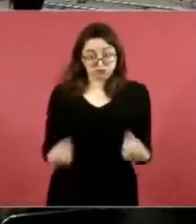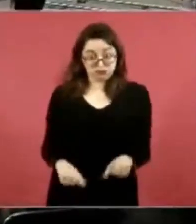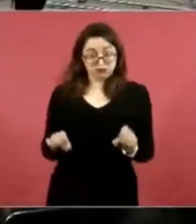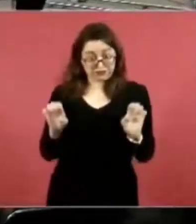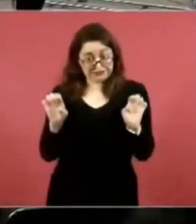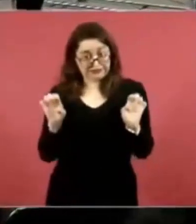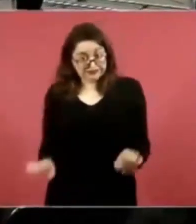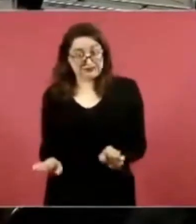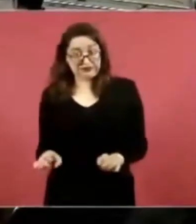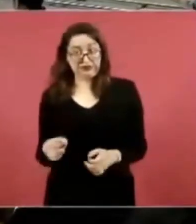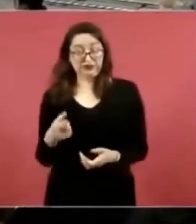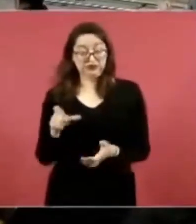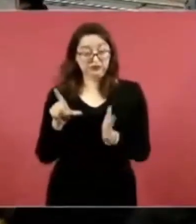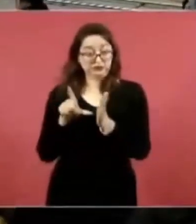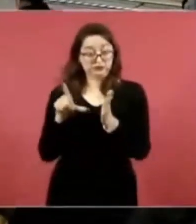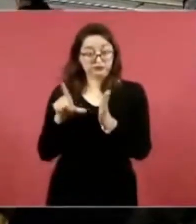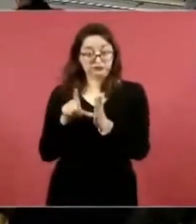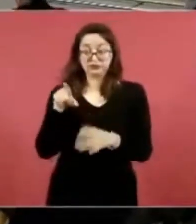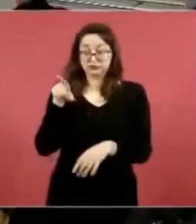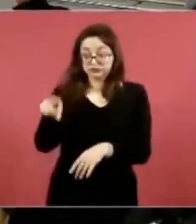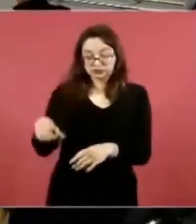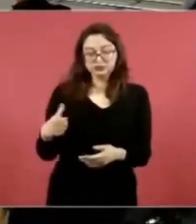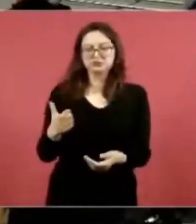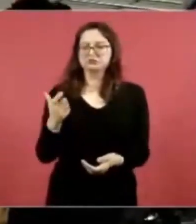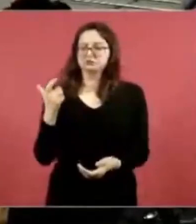para ir a los bares.